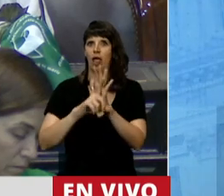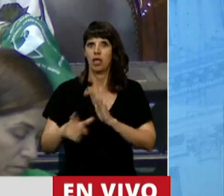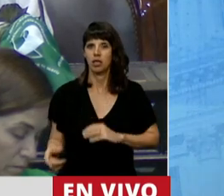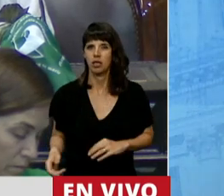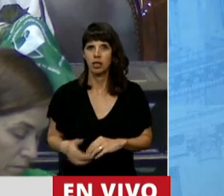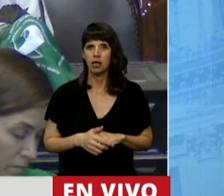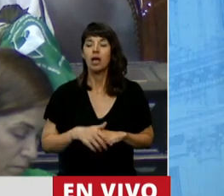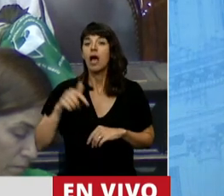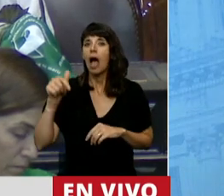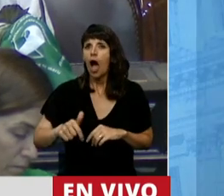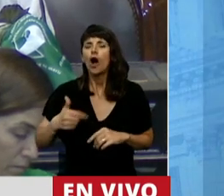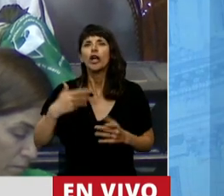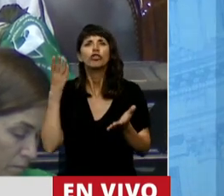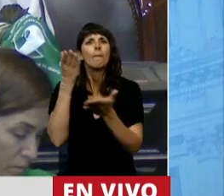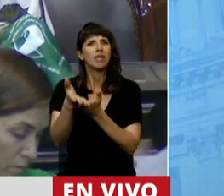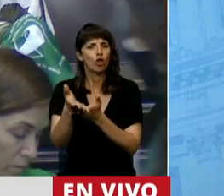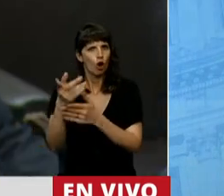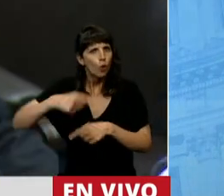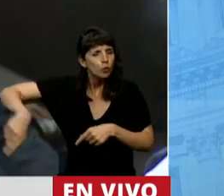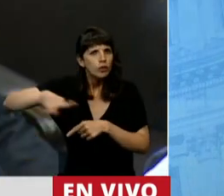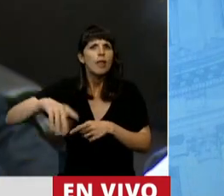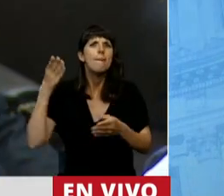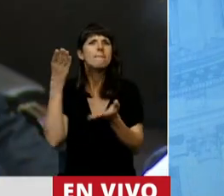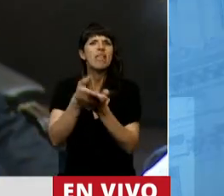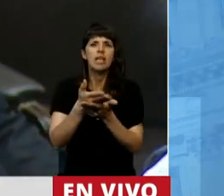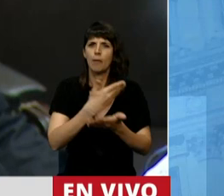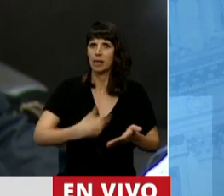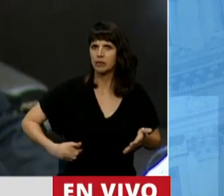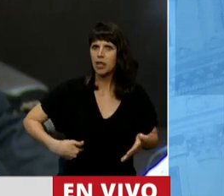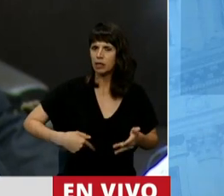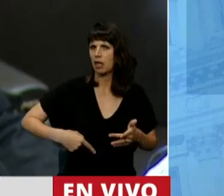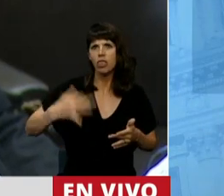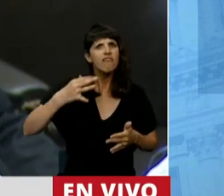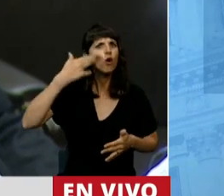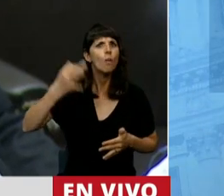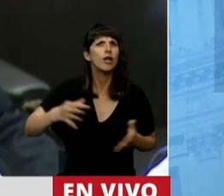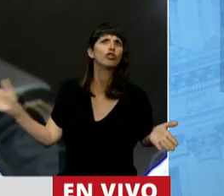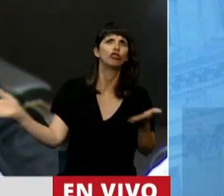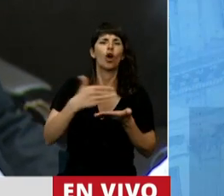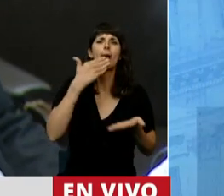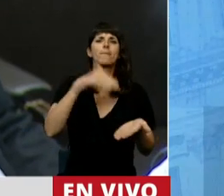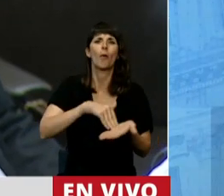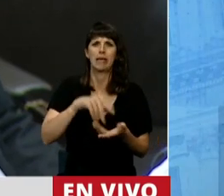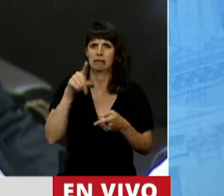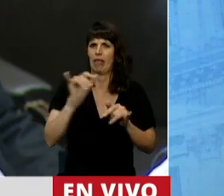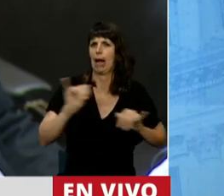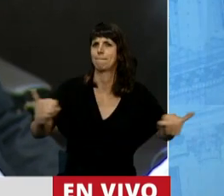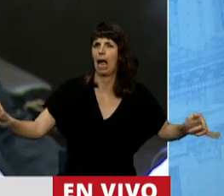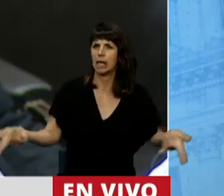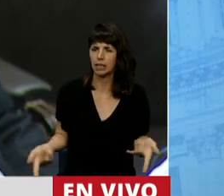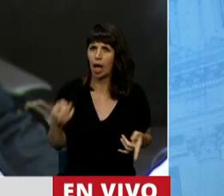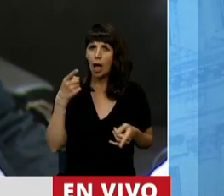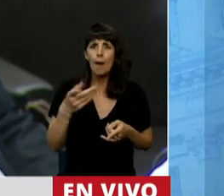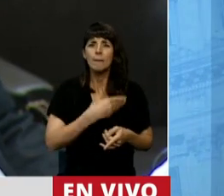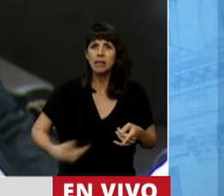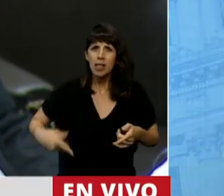Ahora yo le pido que les pidan al Presidente que cumpla con todas las promesas de campaña. El Presidente le había prometido a todos los